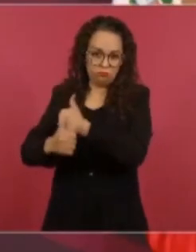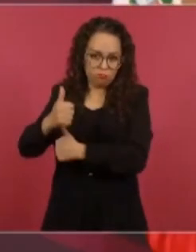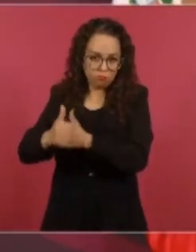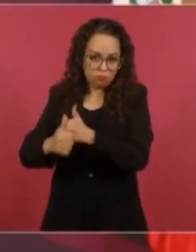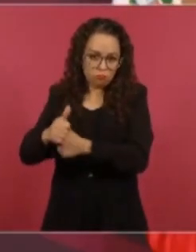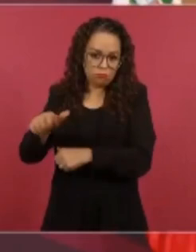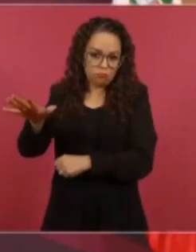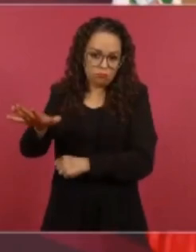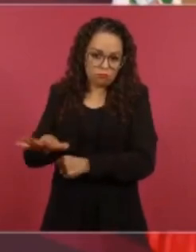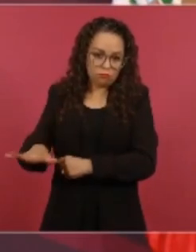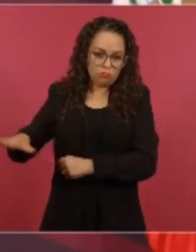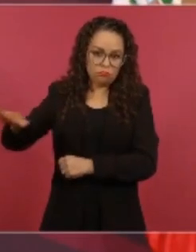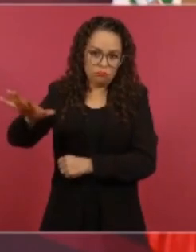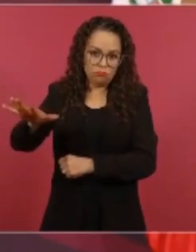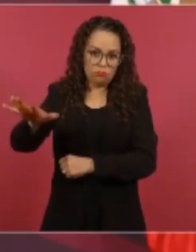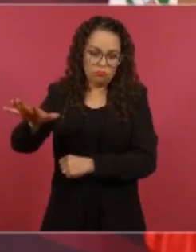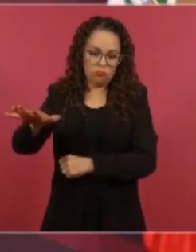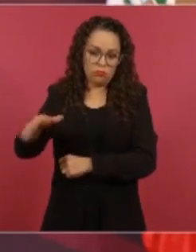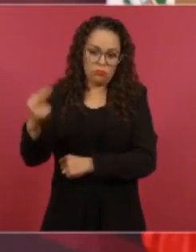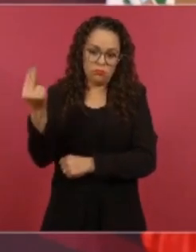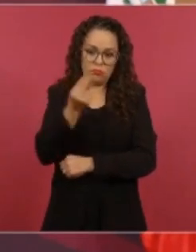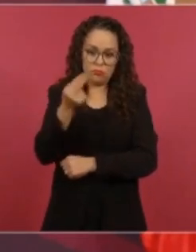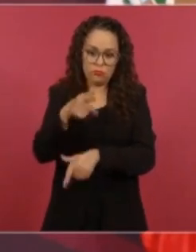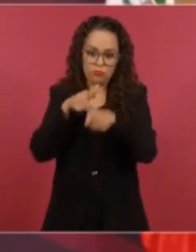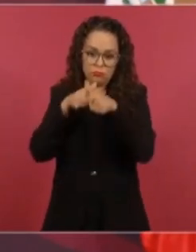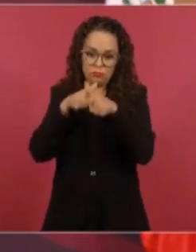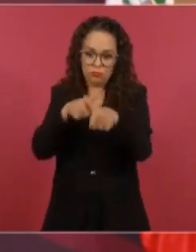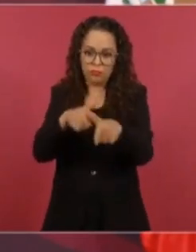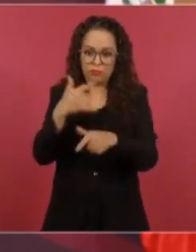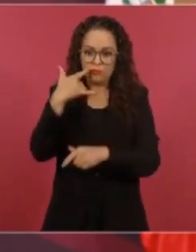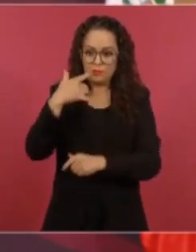La la transformación en el movimiento,